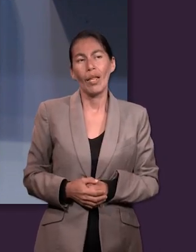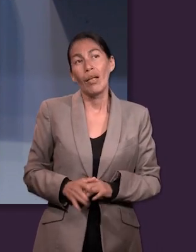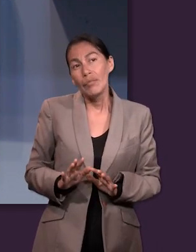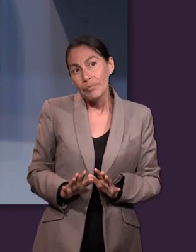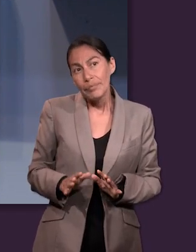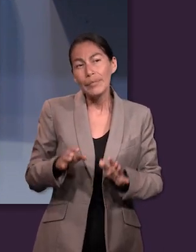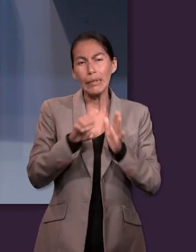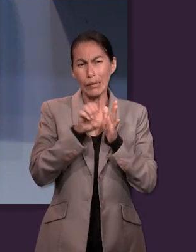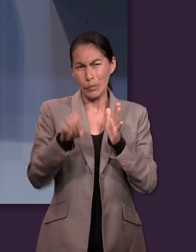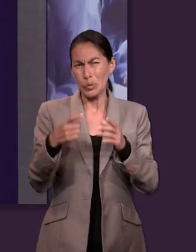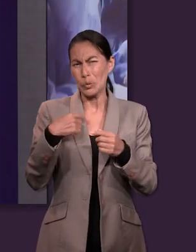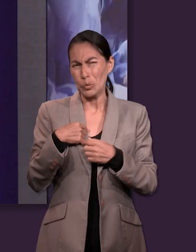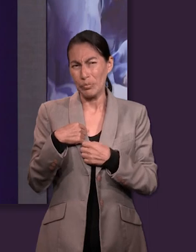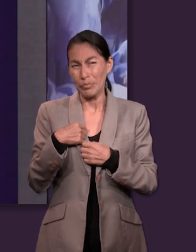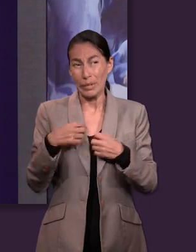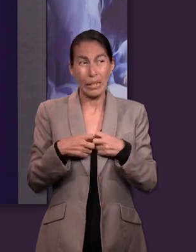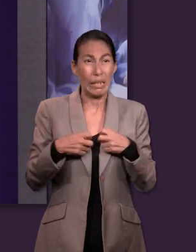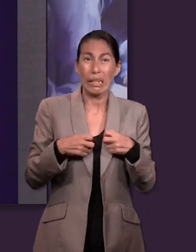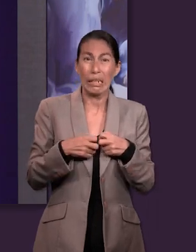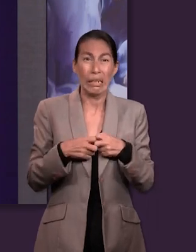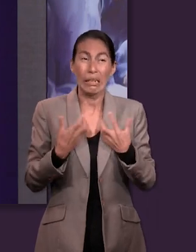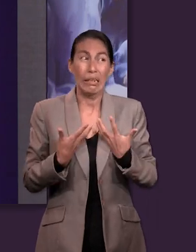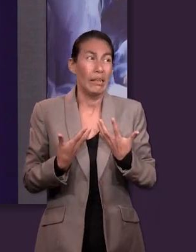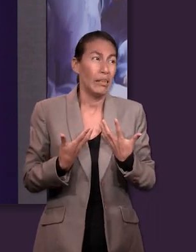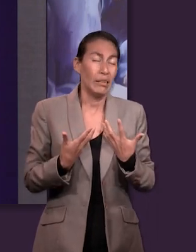Pues, por ejemplo, cuando yo me siento muy estresado,